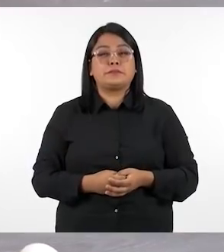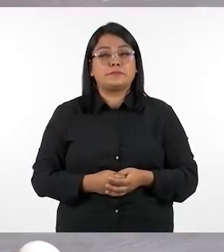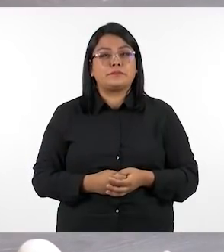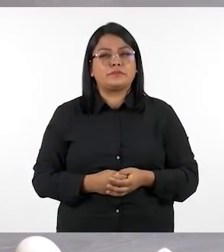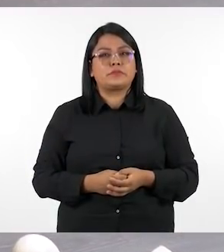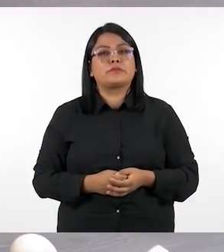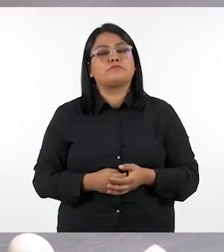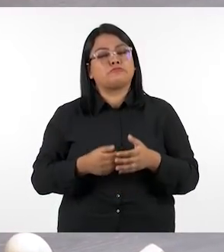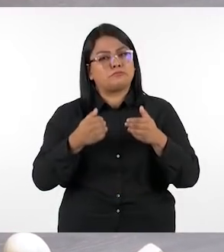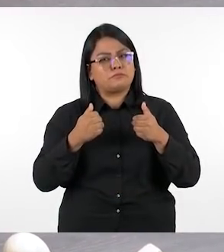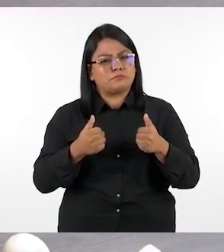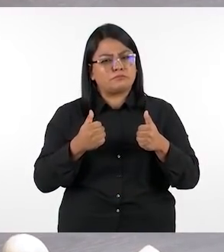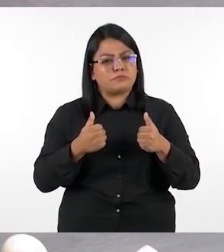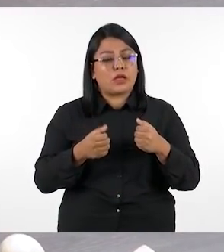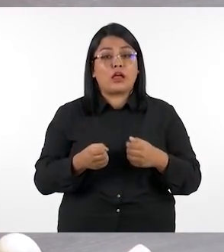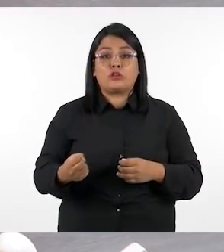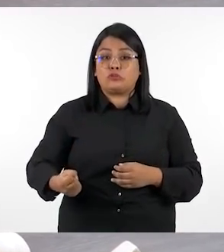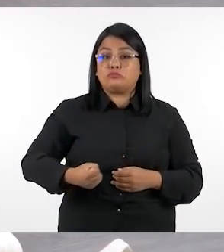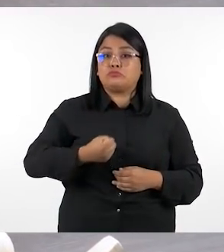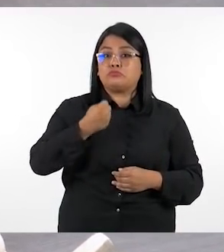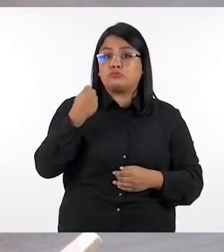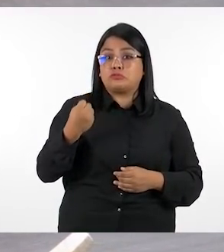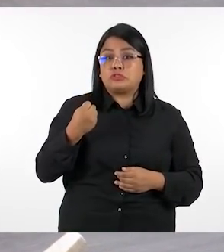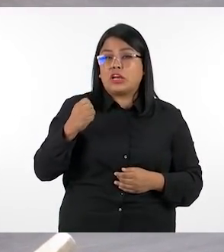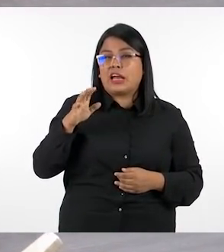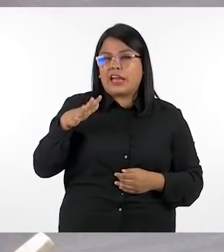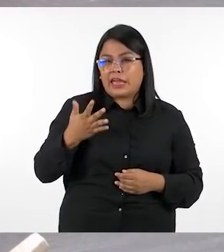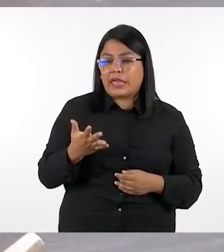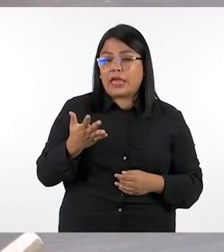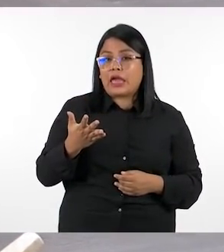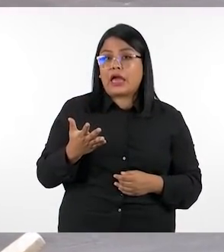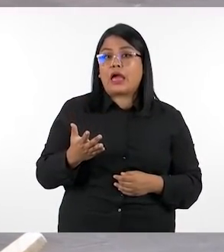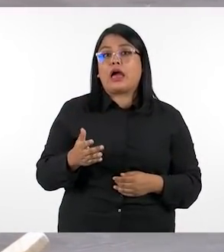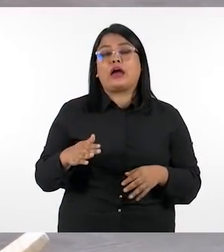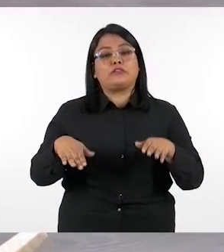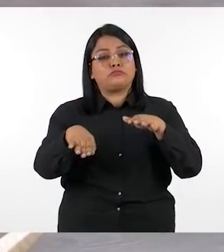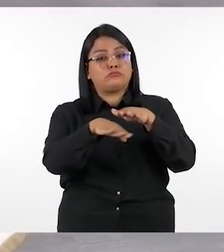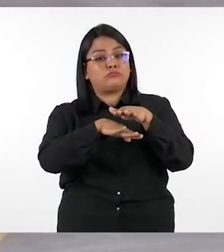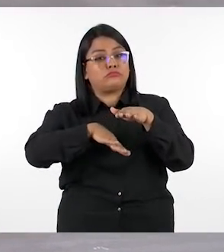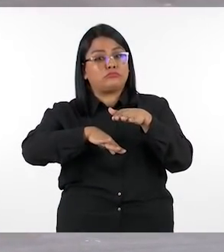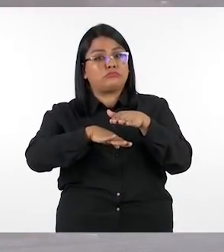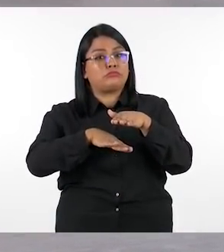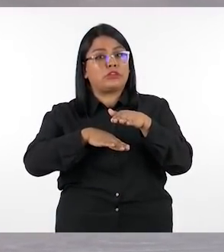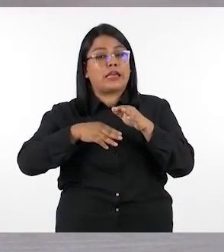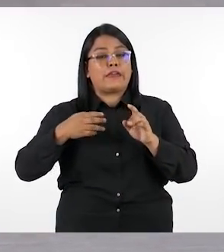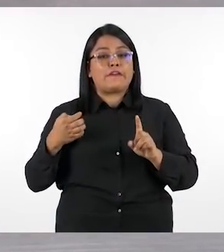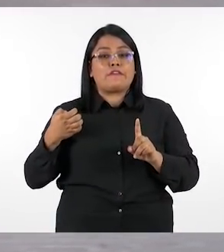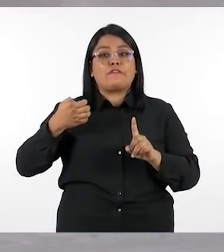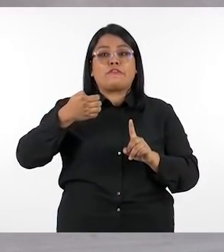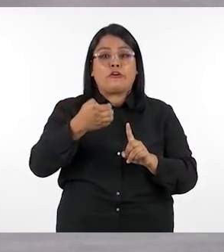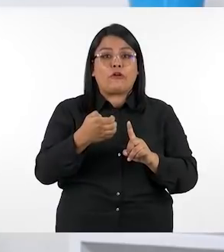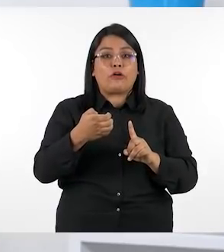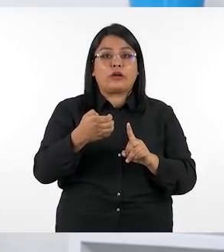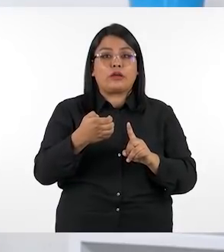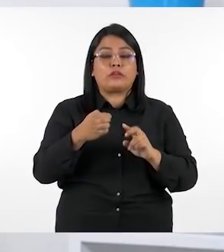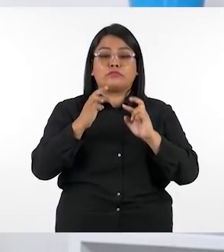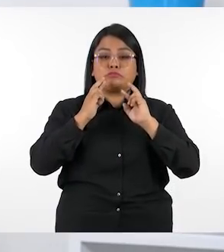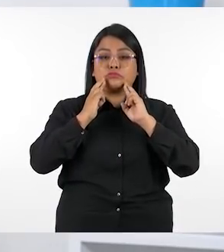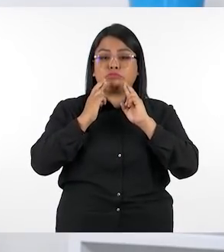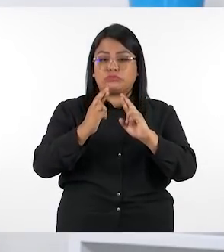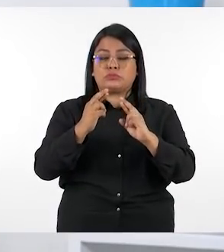así es una un aspecto muy importante de esto es que todo está basado en el enfoque de